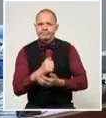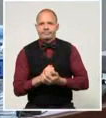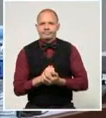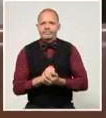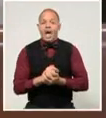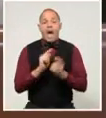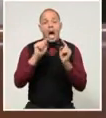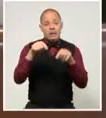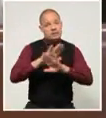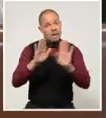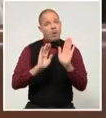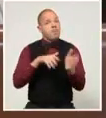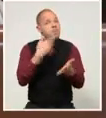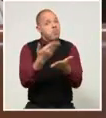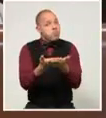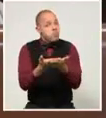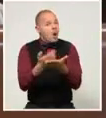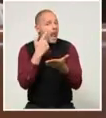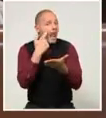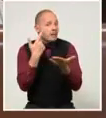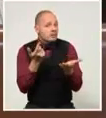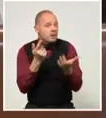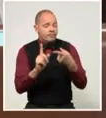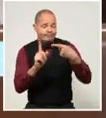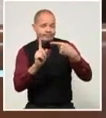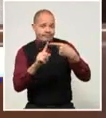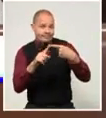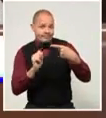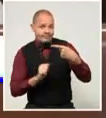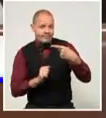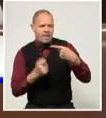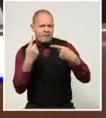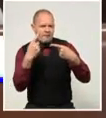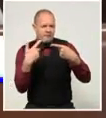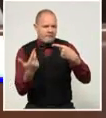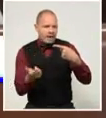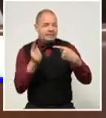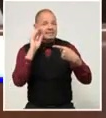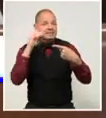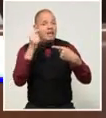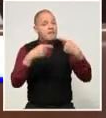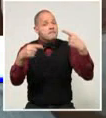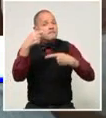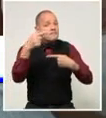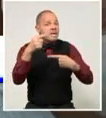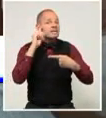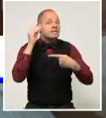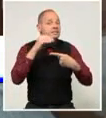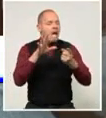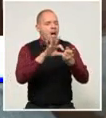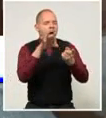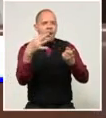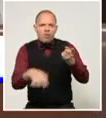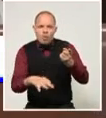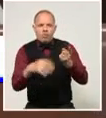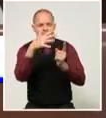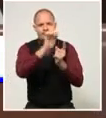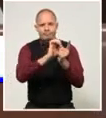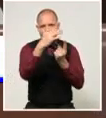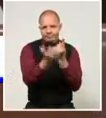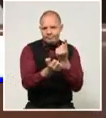al gobierno. La primera es aplicar el modelo de gestión integrada de las cadenas en el arroz, maíz, frijol y frutas.